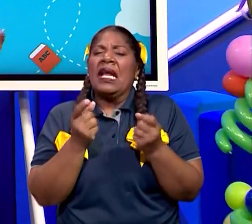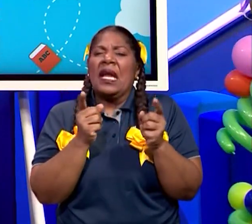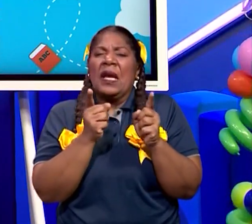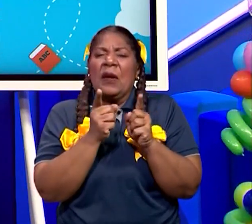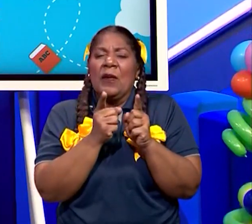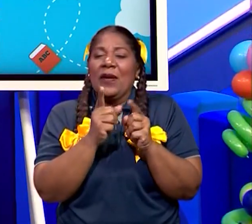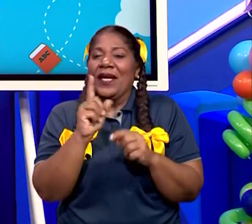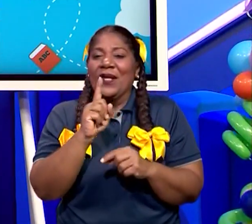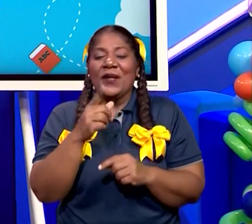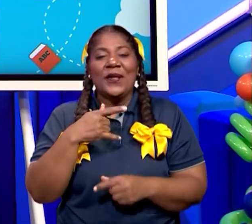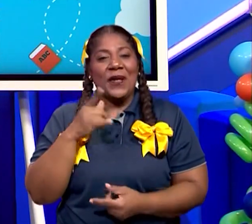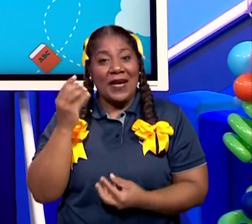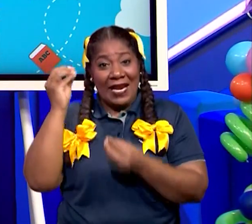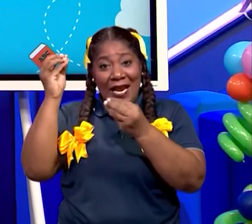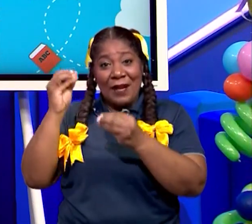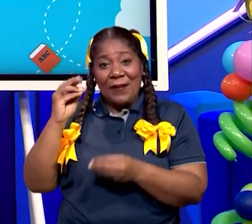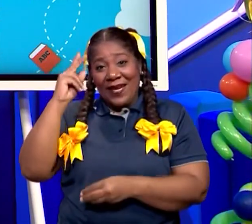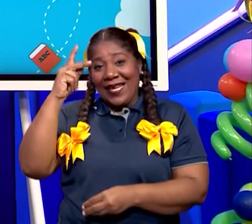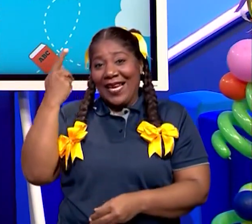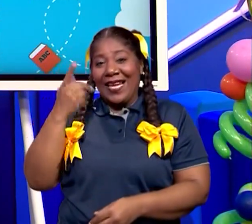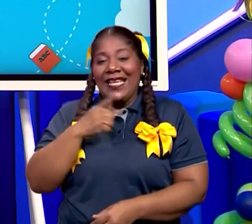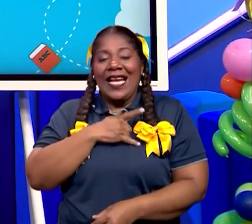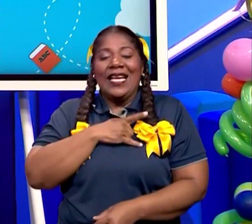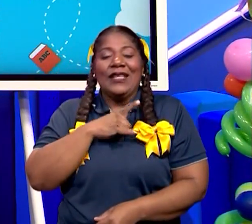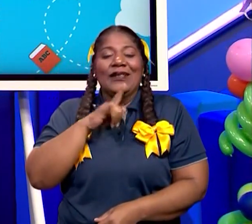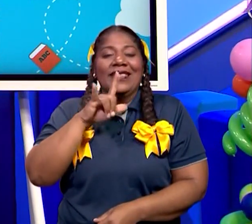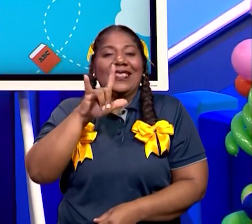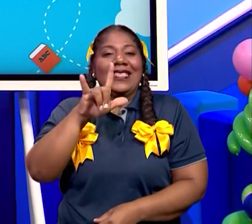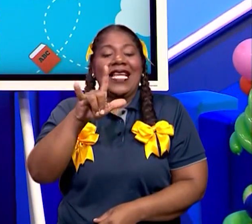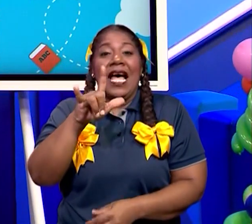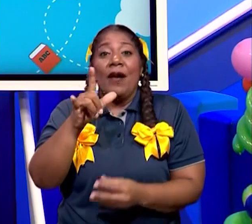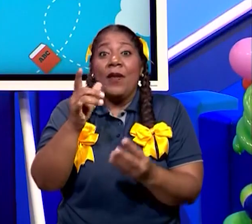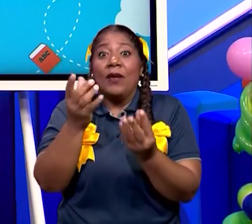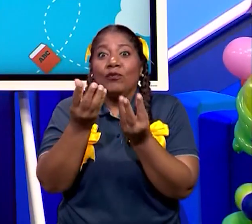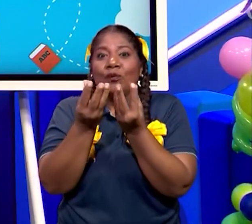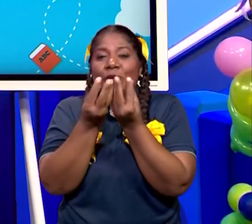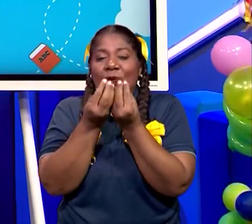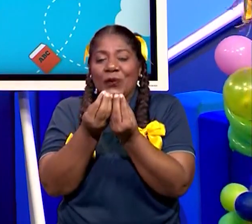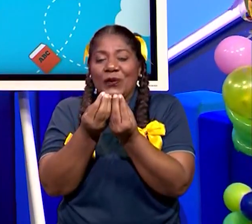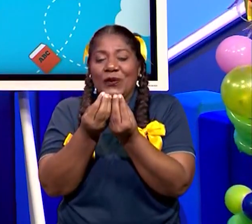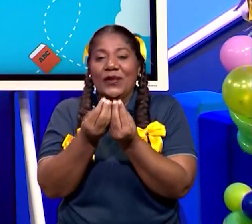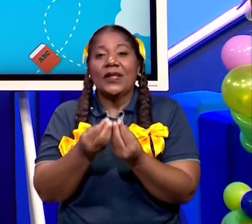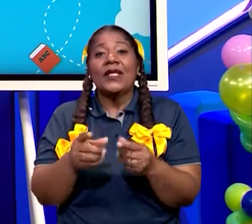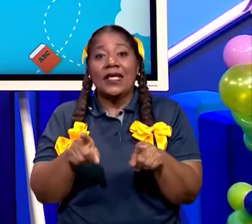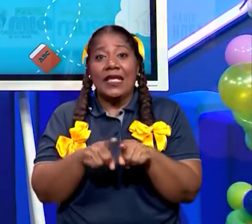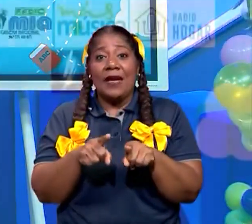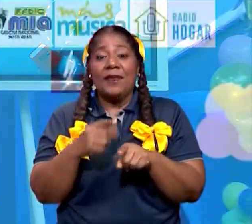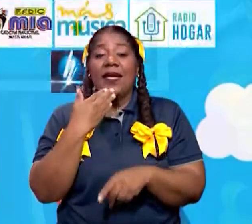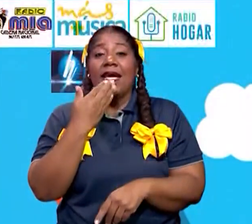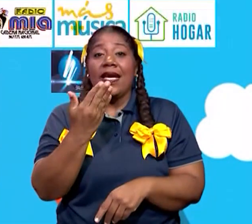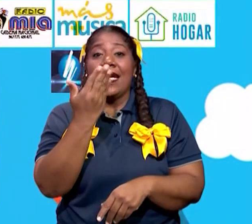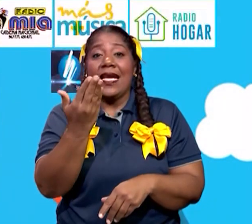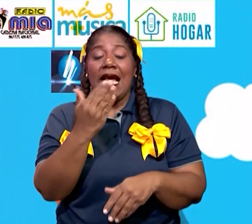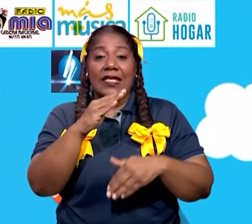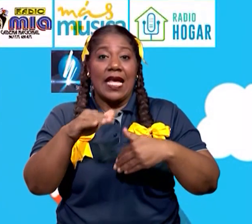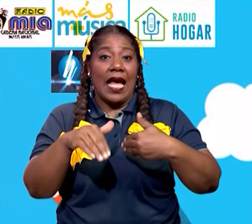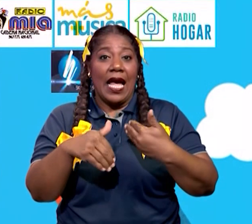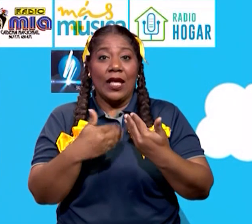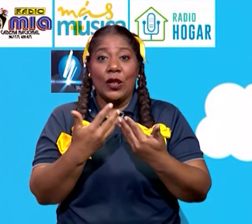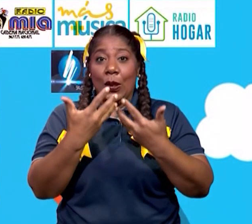bastante, así que yo los amo demasiado. Y quiero darles las gracias también a todas estas personas,